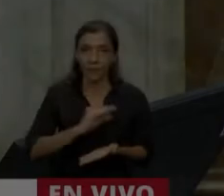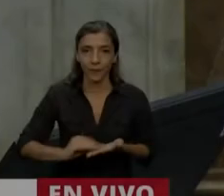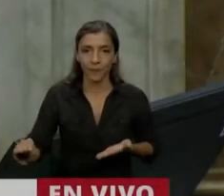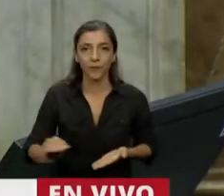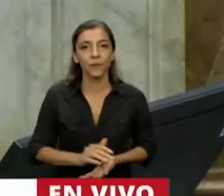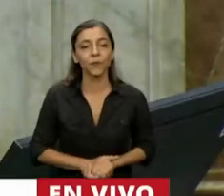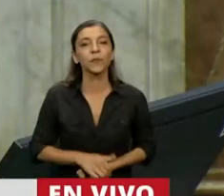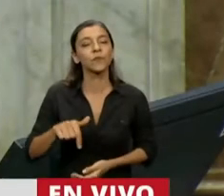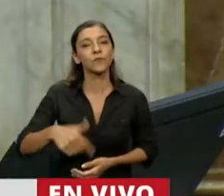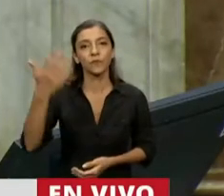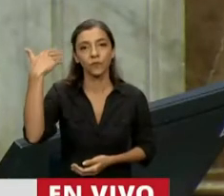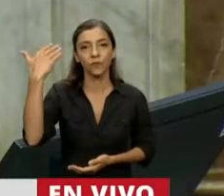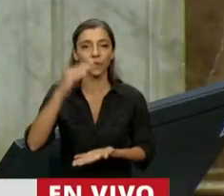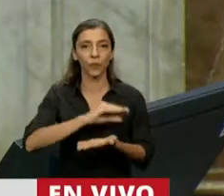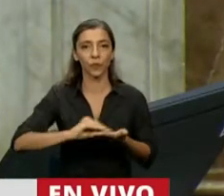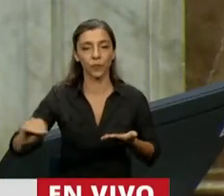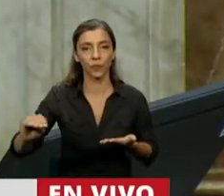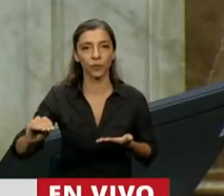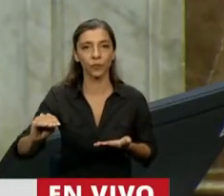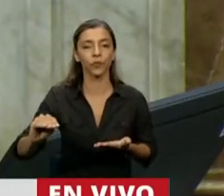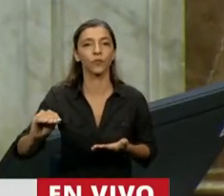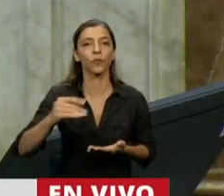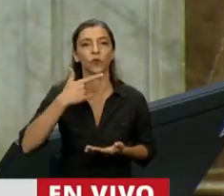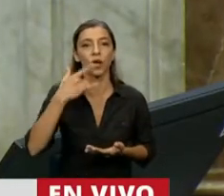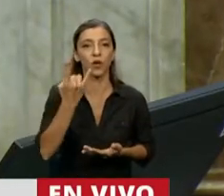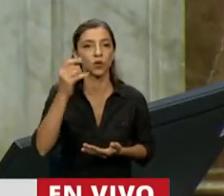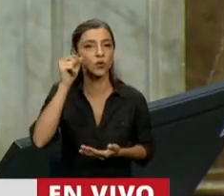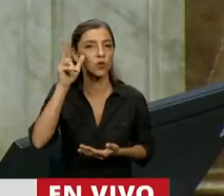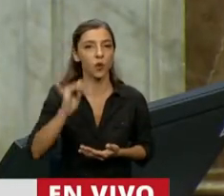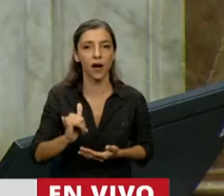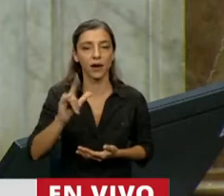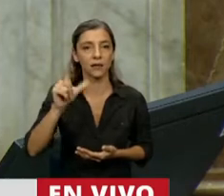Tiene la palabra el diputado Facundo Suárez Lastra.